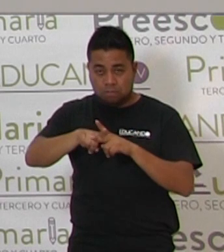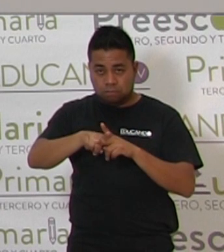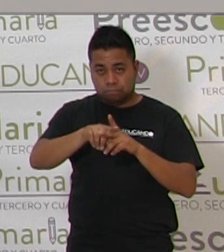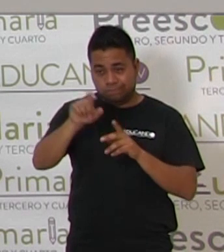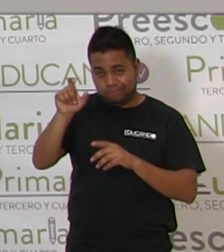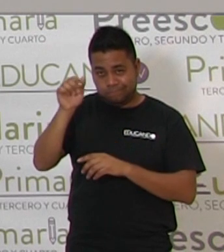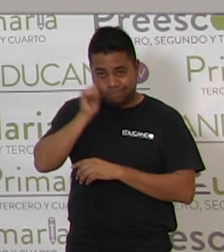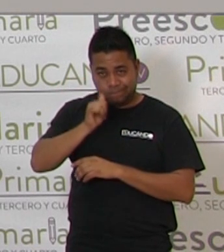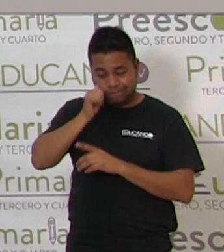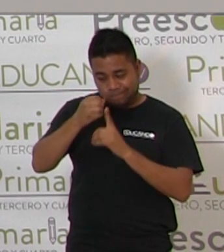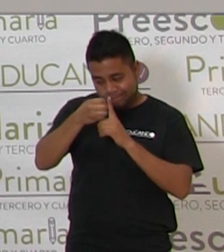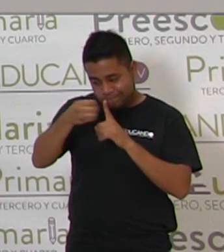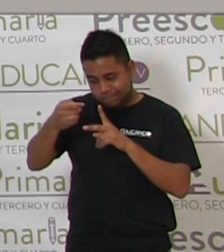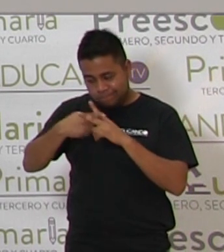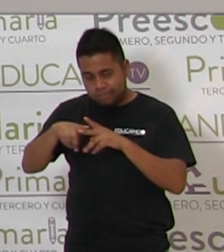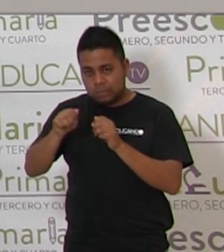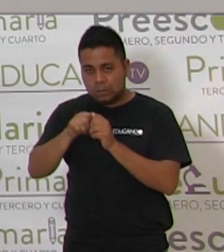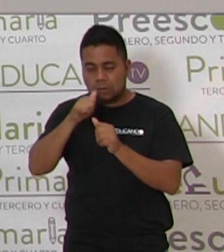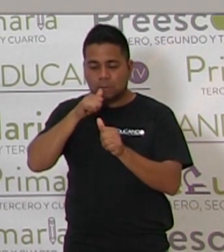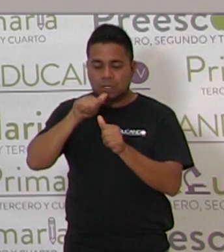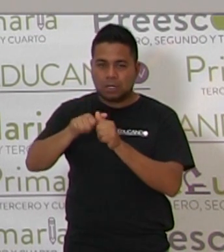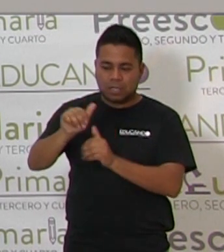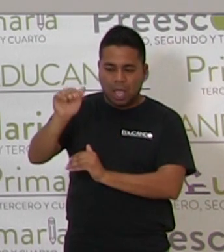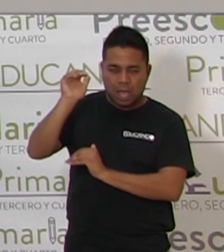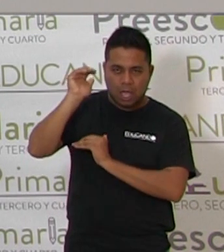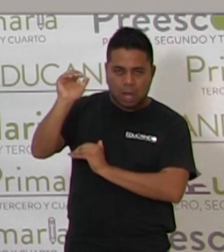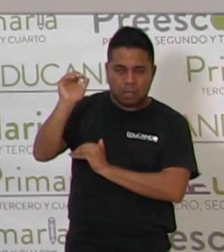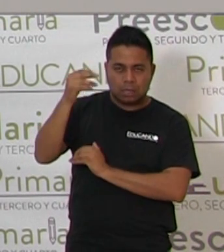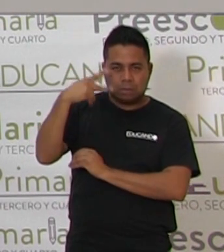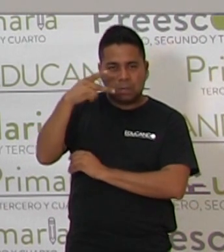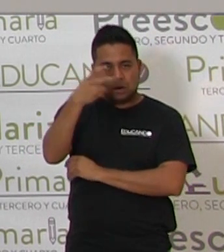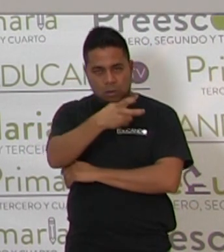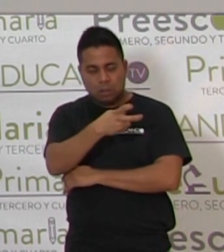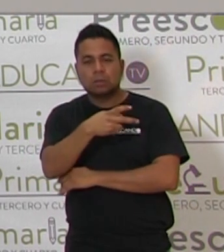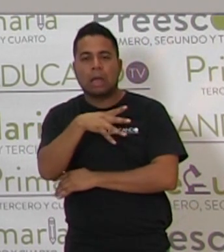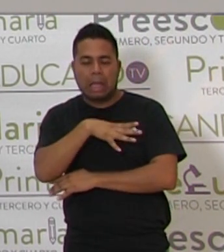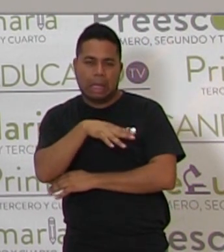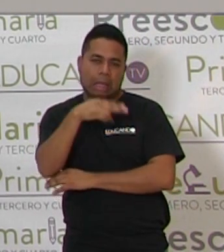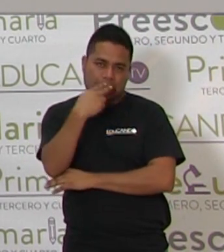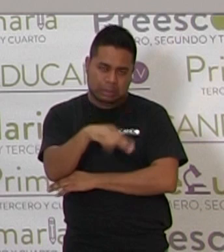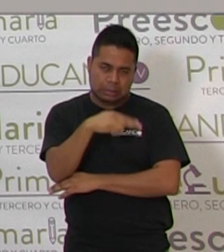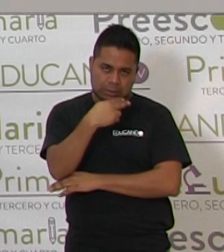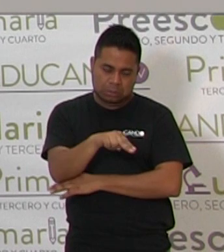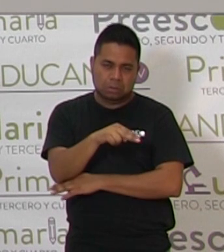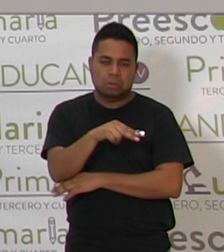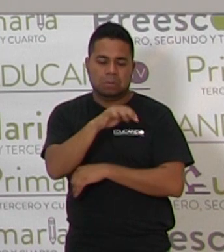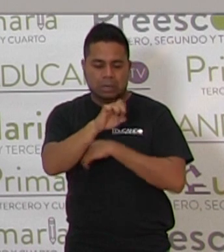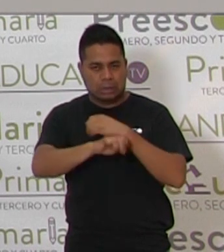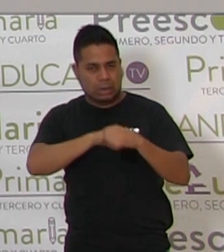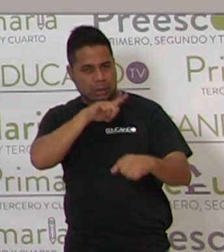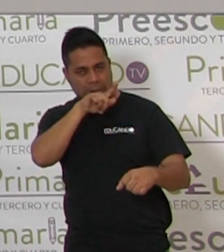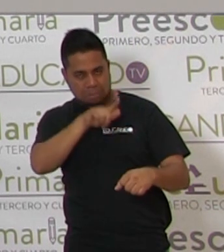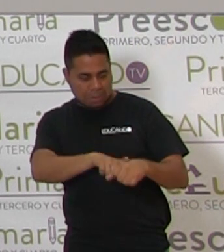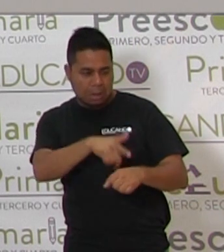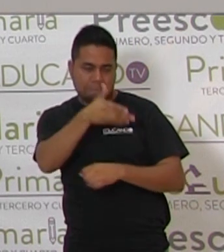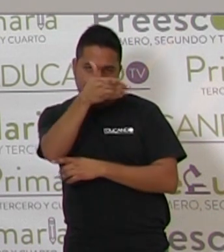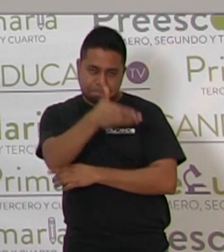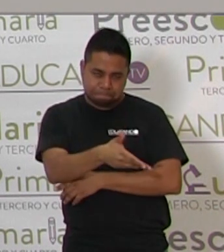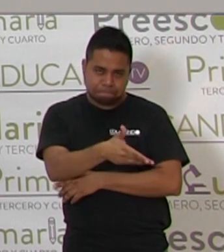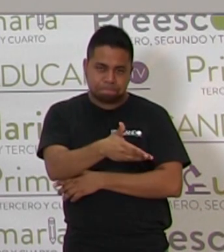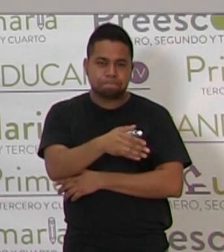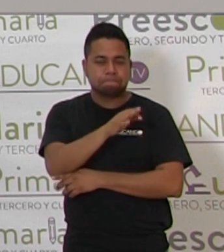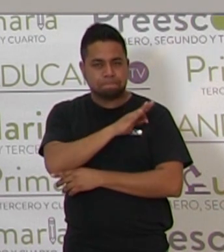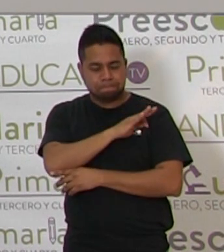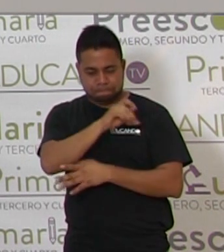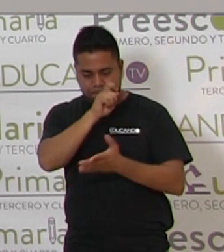que iniciar con mayúscula, pero es un sustantivo común, o sea, son nombres comunes y los podemos escribir